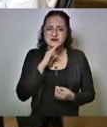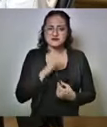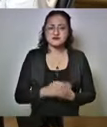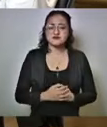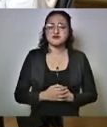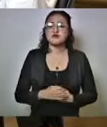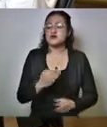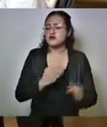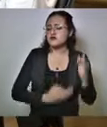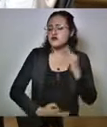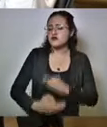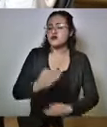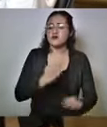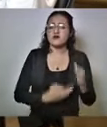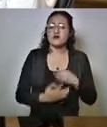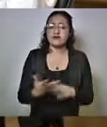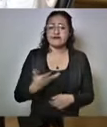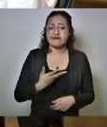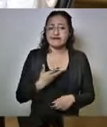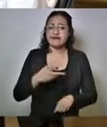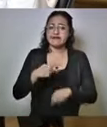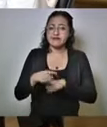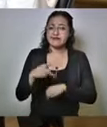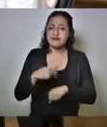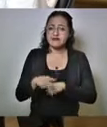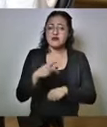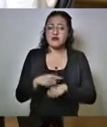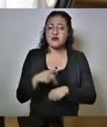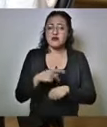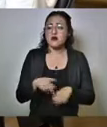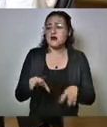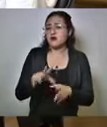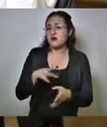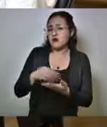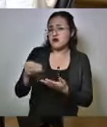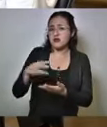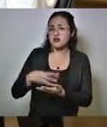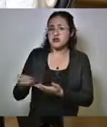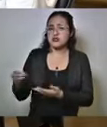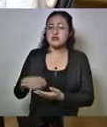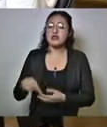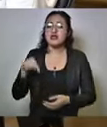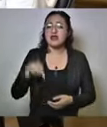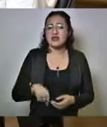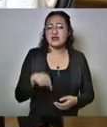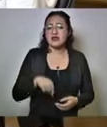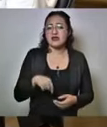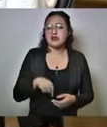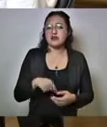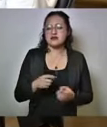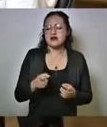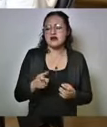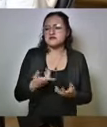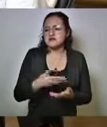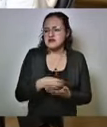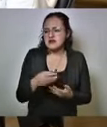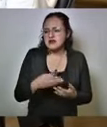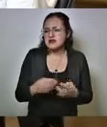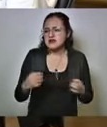Todos estamos en riesgo de contagiarnos de esta pandemia, todos,